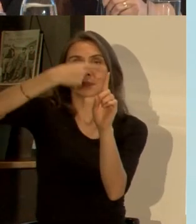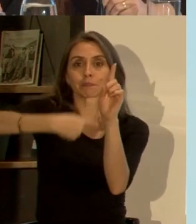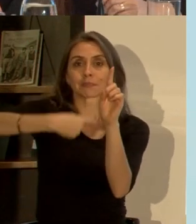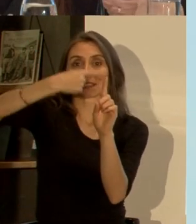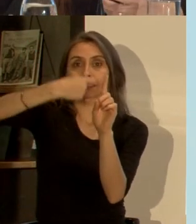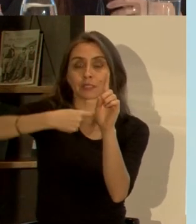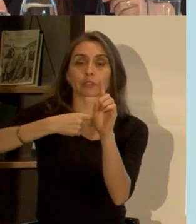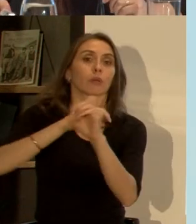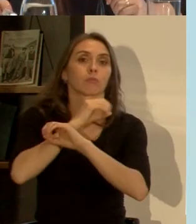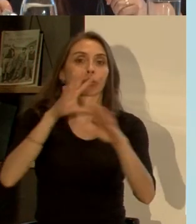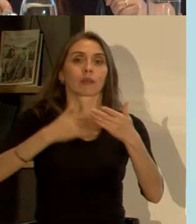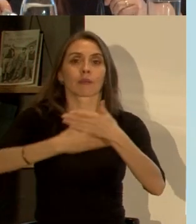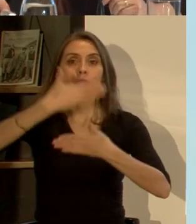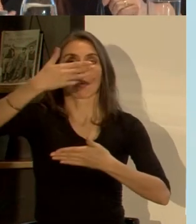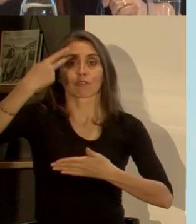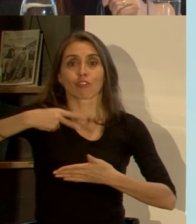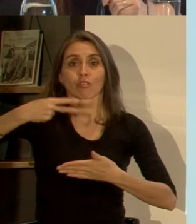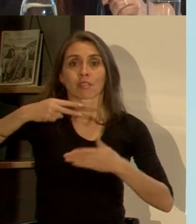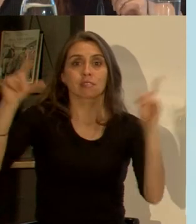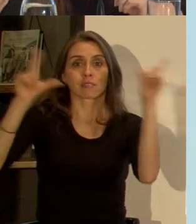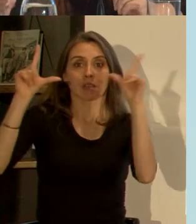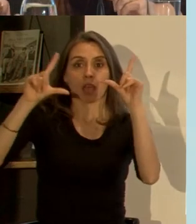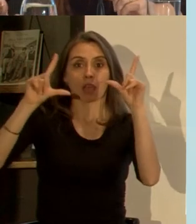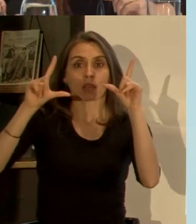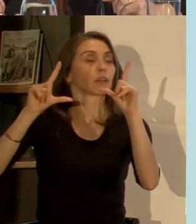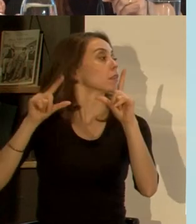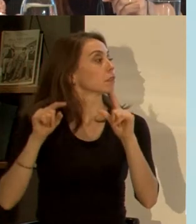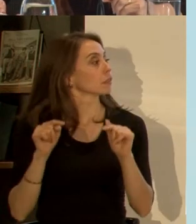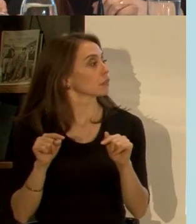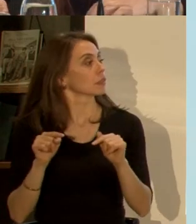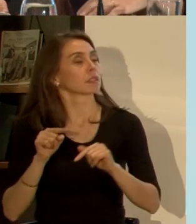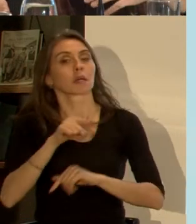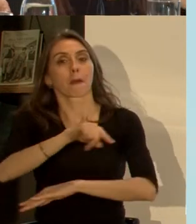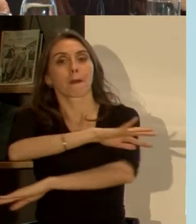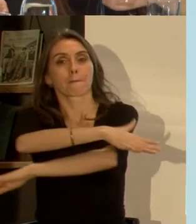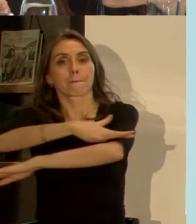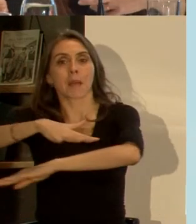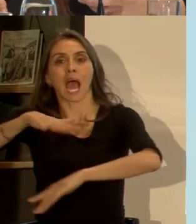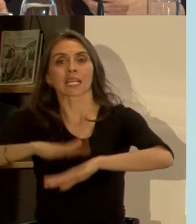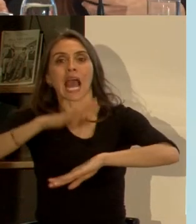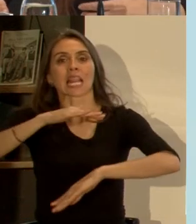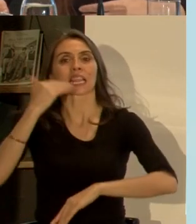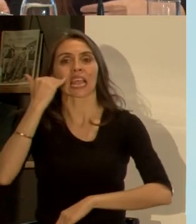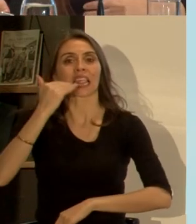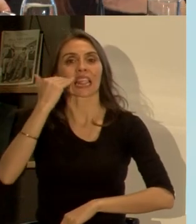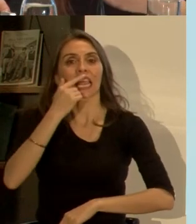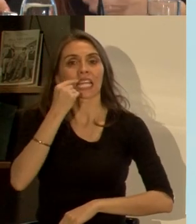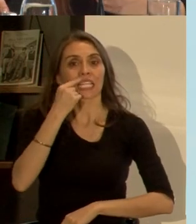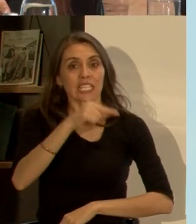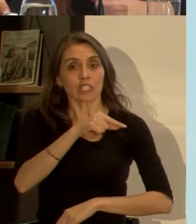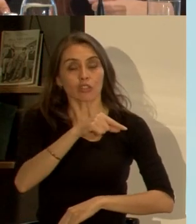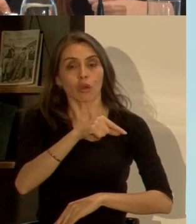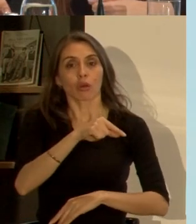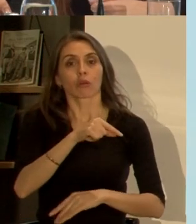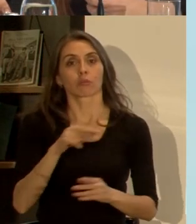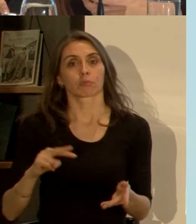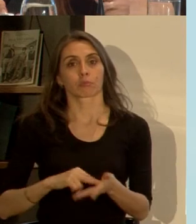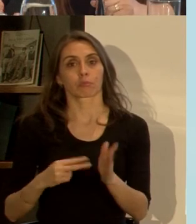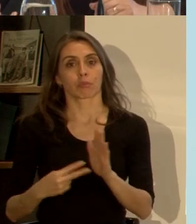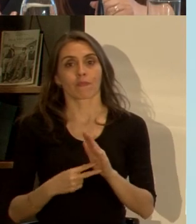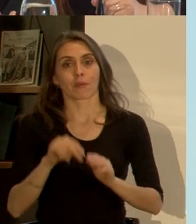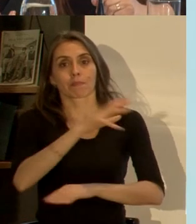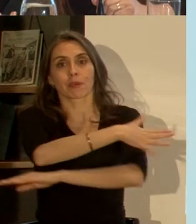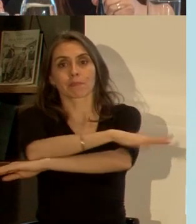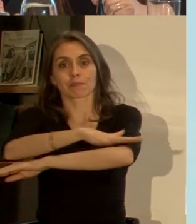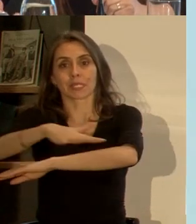esto de hecho fue una noticia de prensa que se está el fenómeno del niño verdad está generando bastante problemas en nuestros